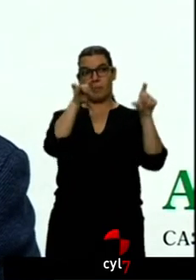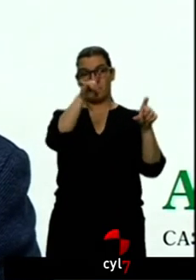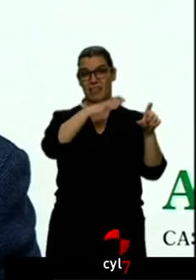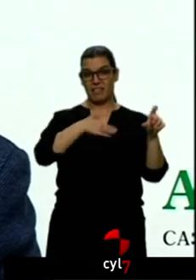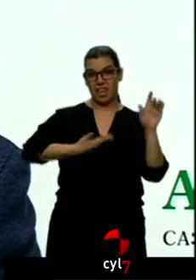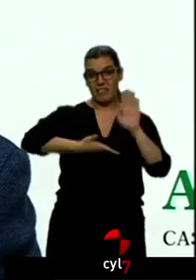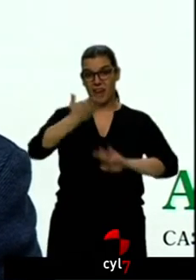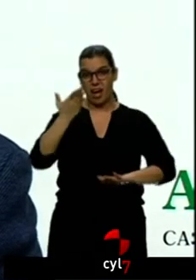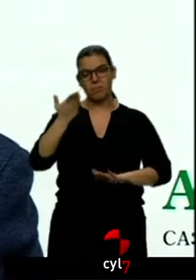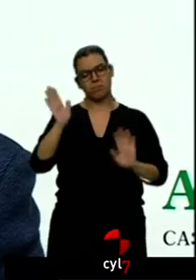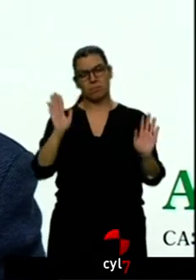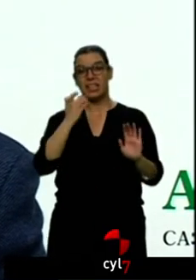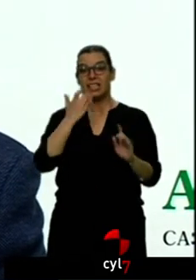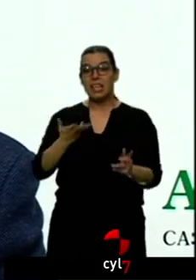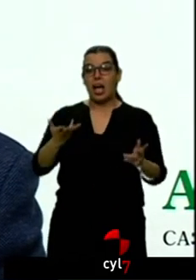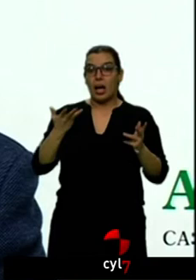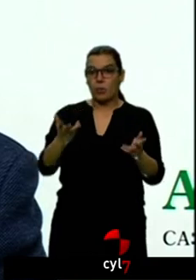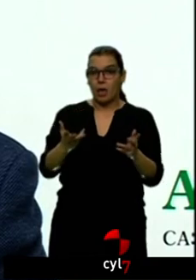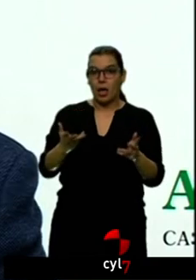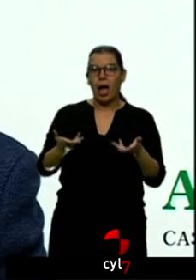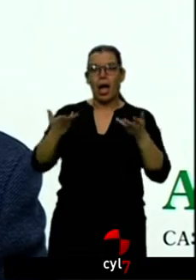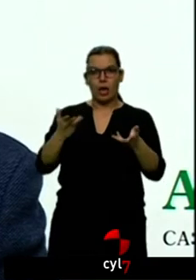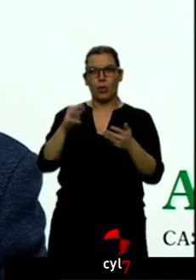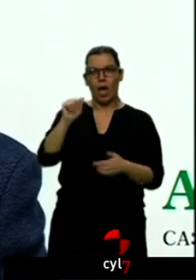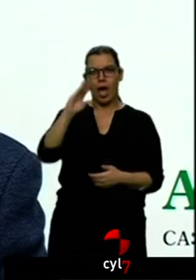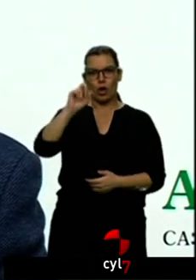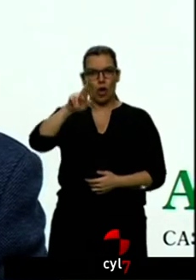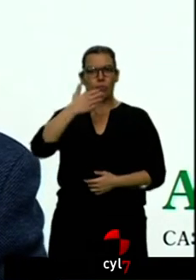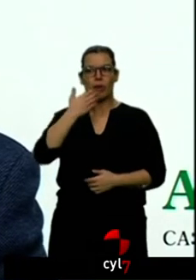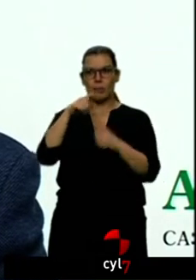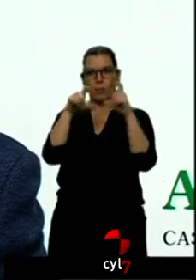Si hay que ayudar, hay que ayudar a Acor, que se quiere quedar.